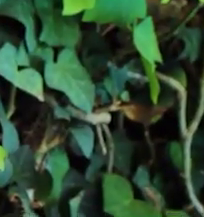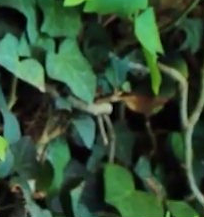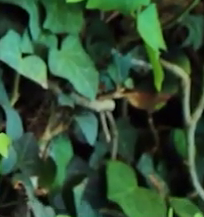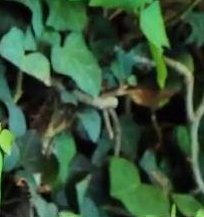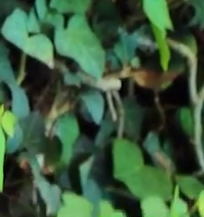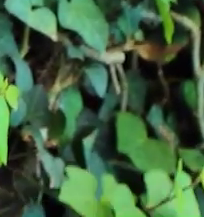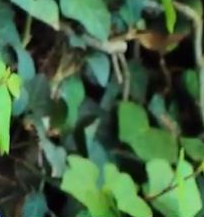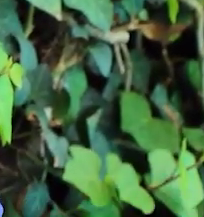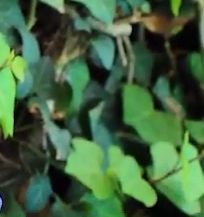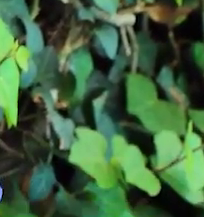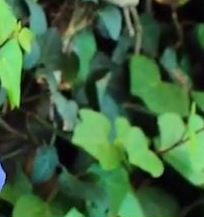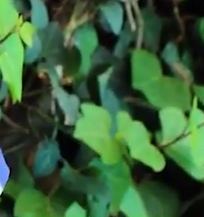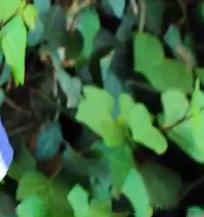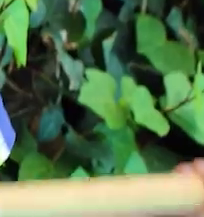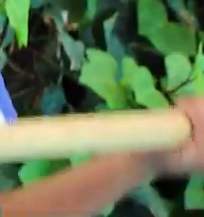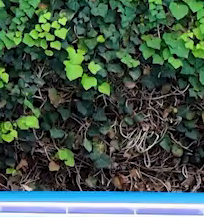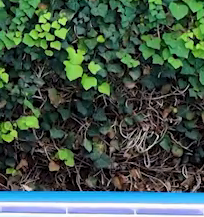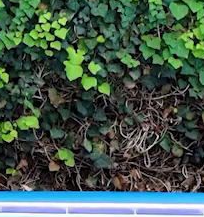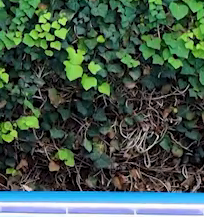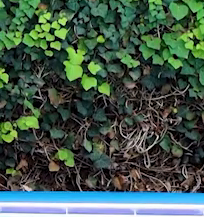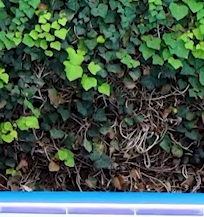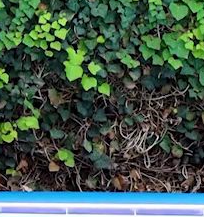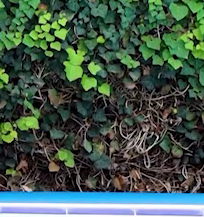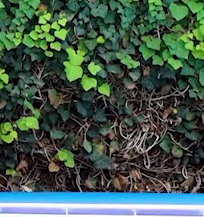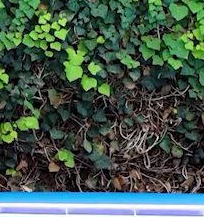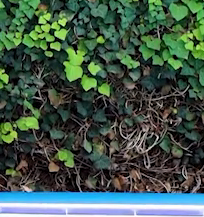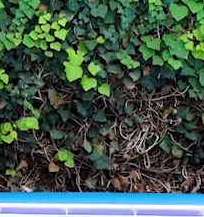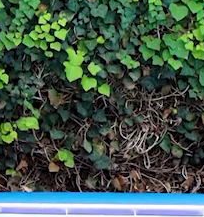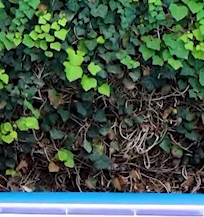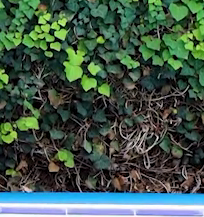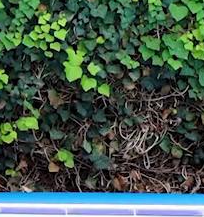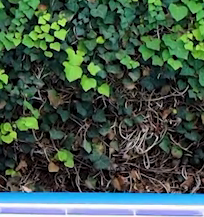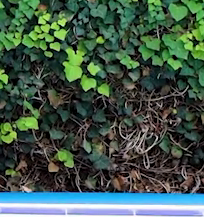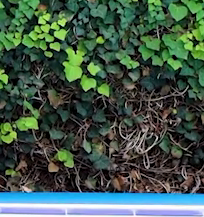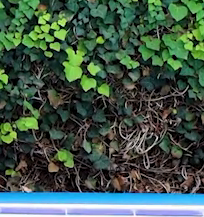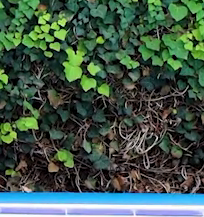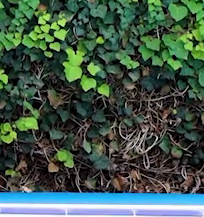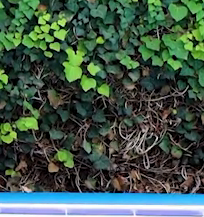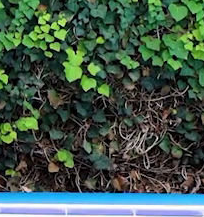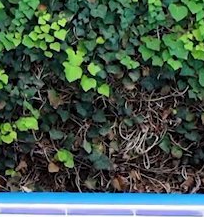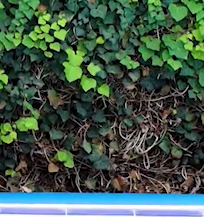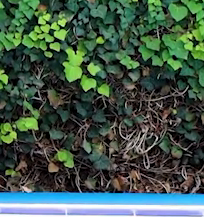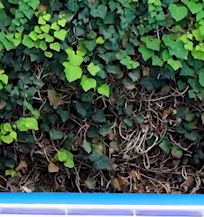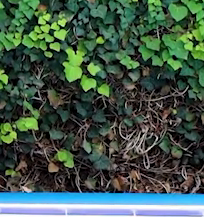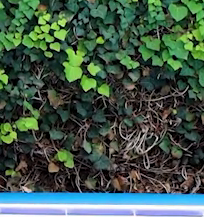flexionamos y estiramos, estiramos perfectamente bien los brazos,